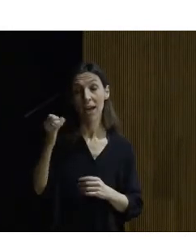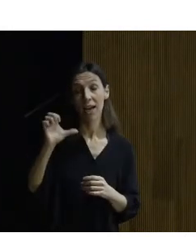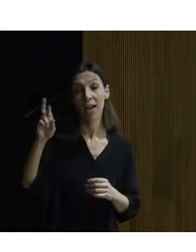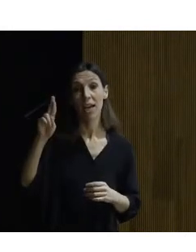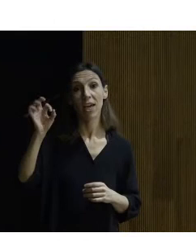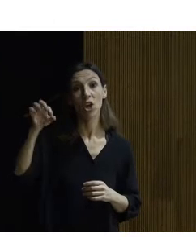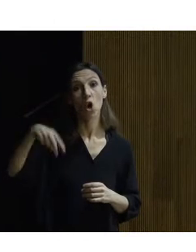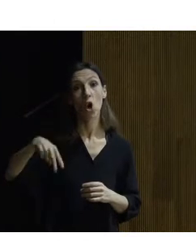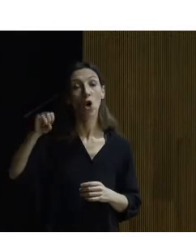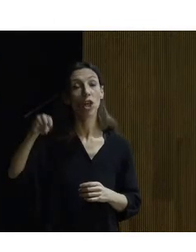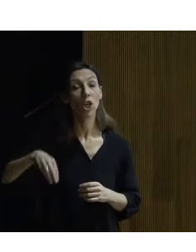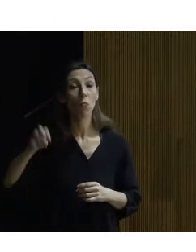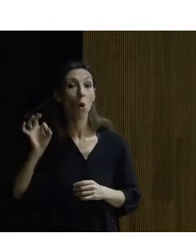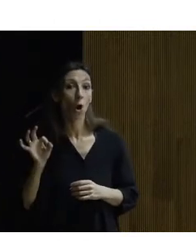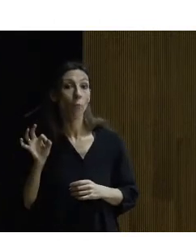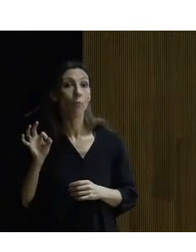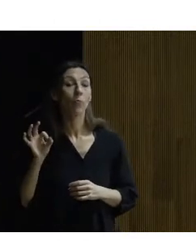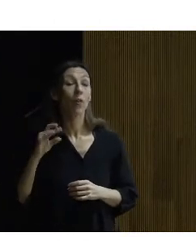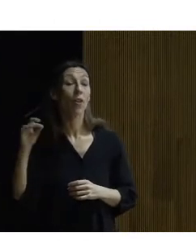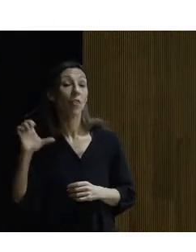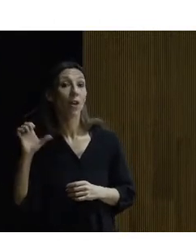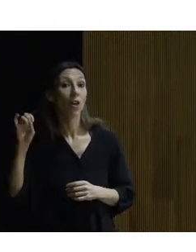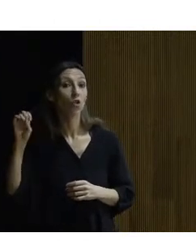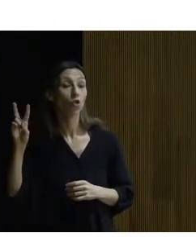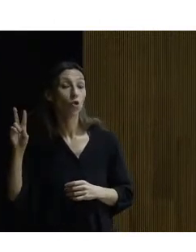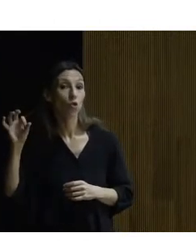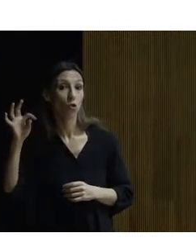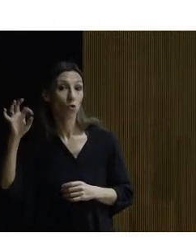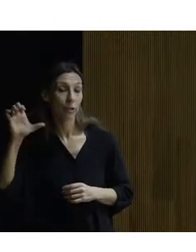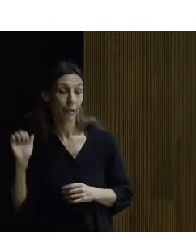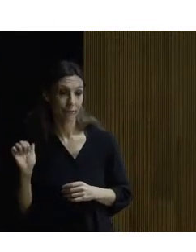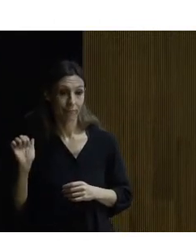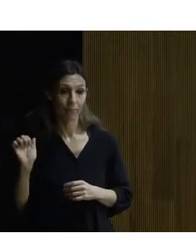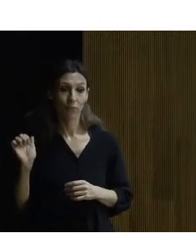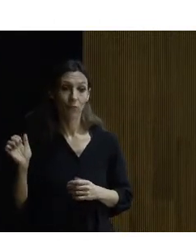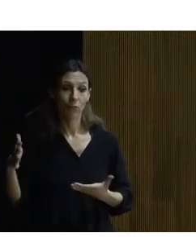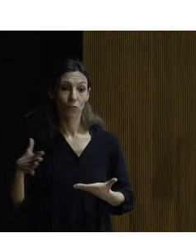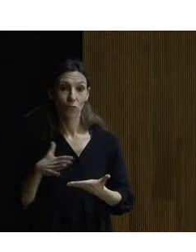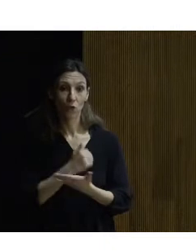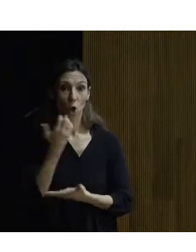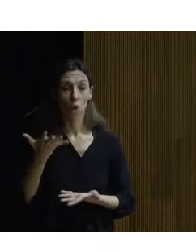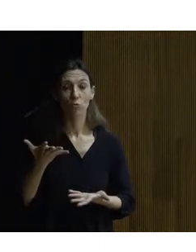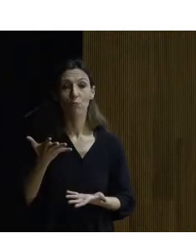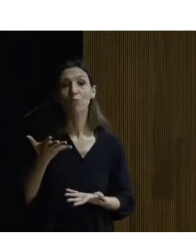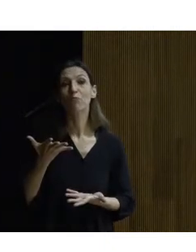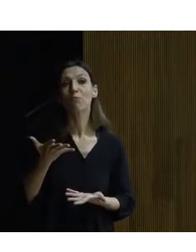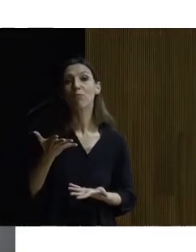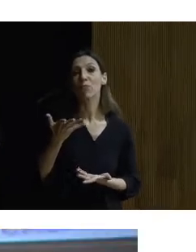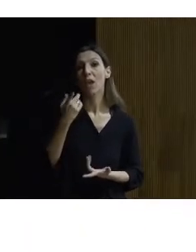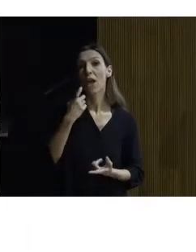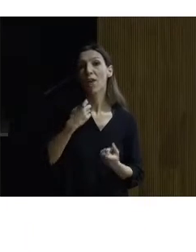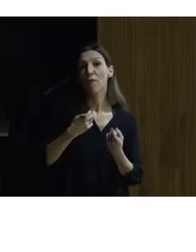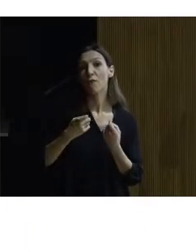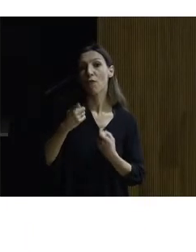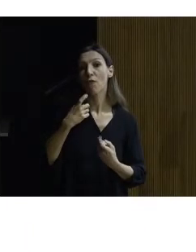todos tenemos bueno el común de los aquí presentes tenemos información sobre